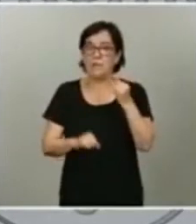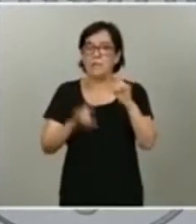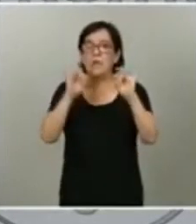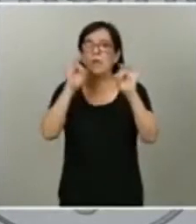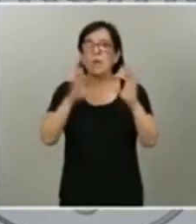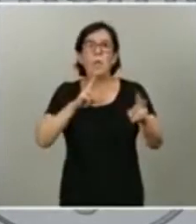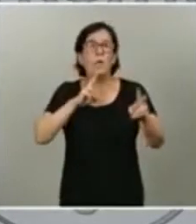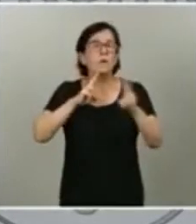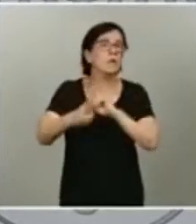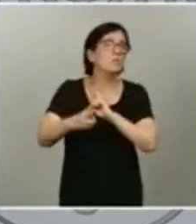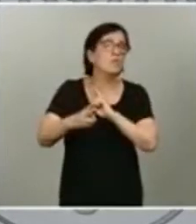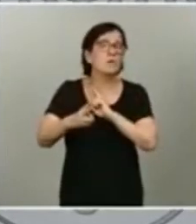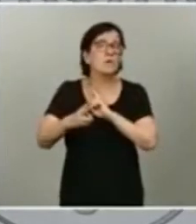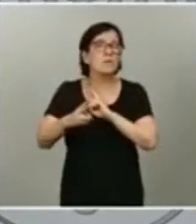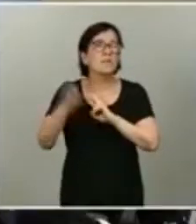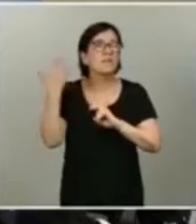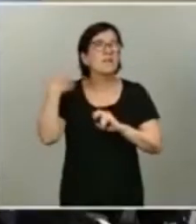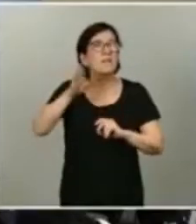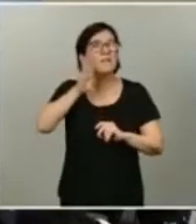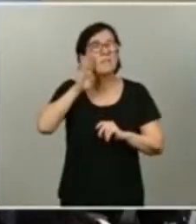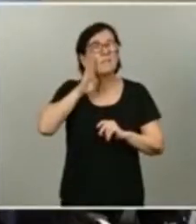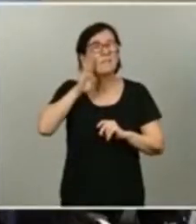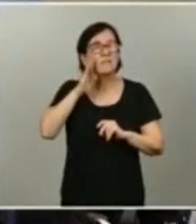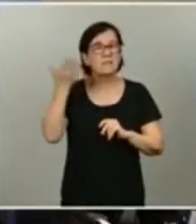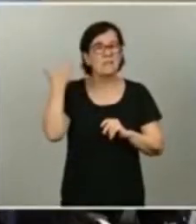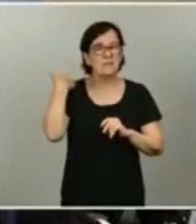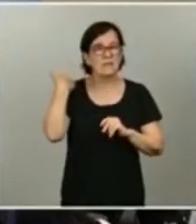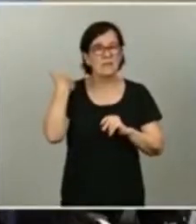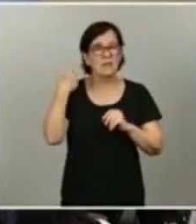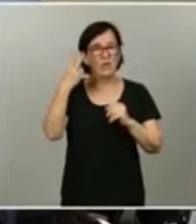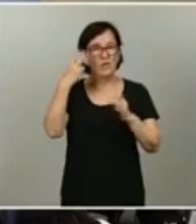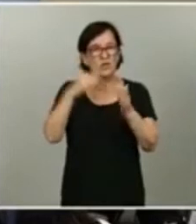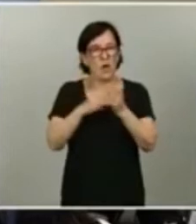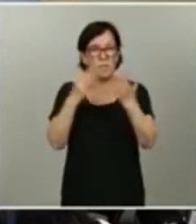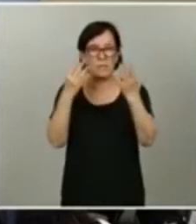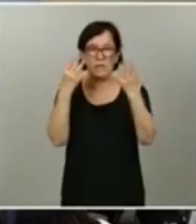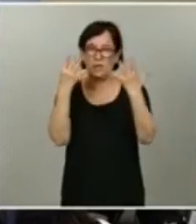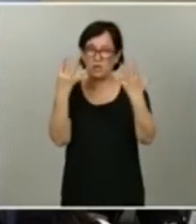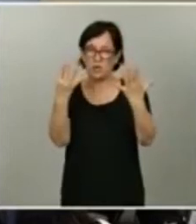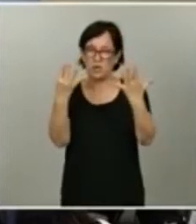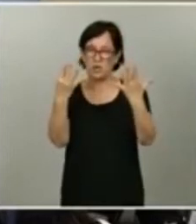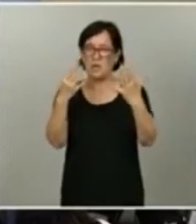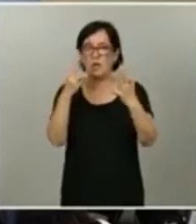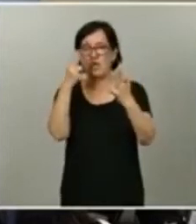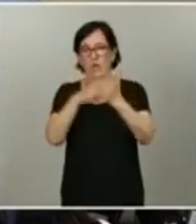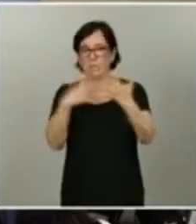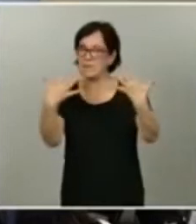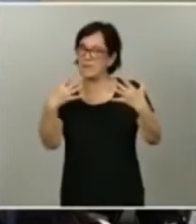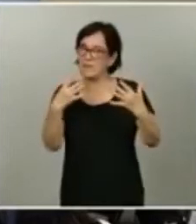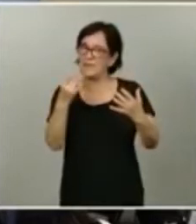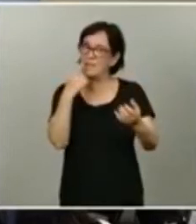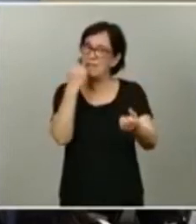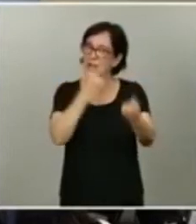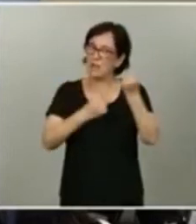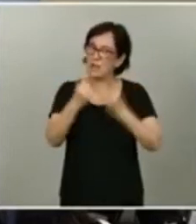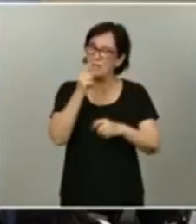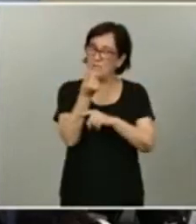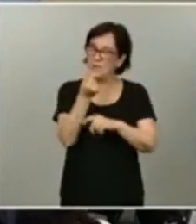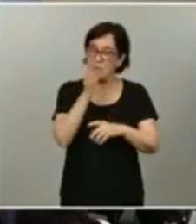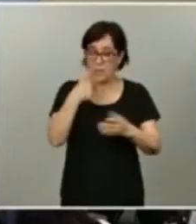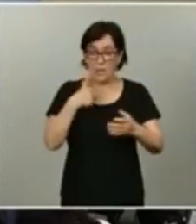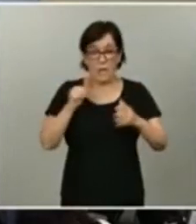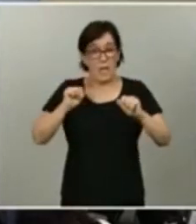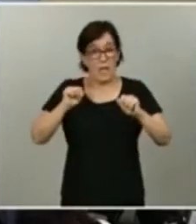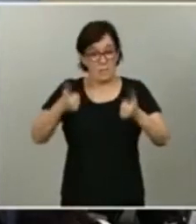que tuvo la crisis financiera del año 2009-2010. La puesta en marcha de este ingreso mínimo